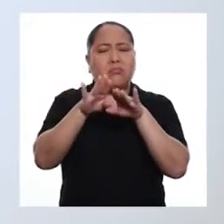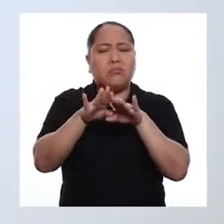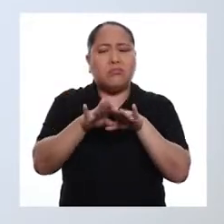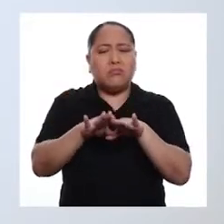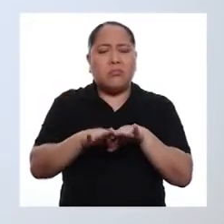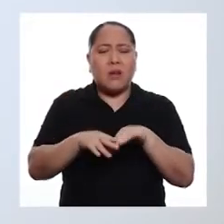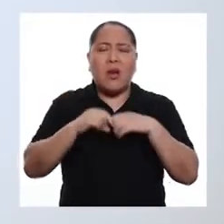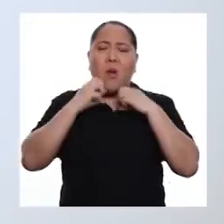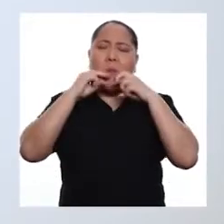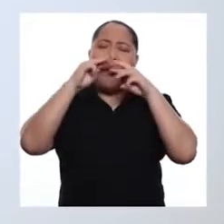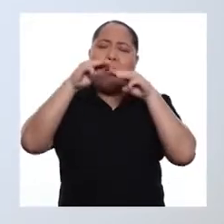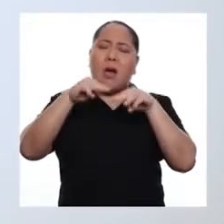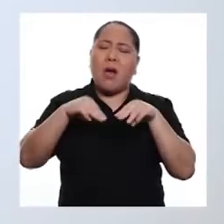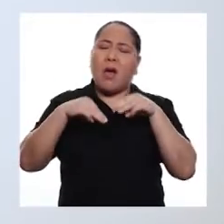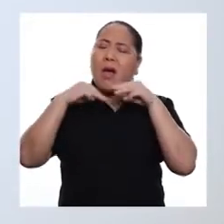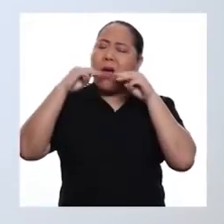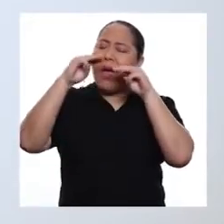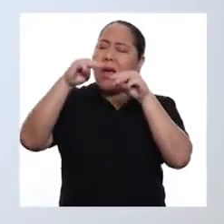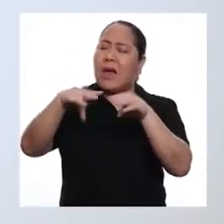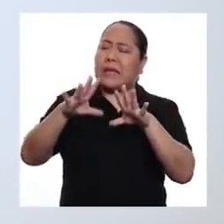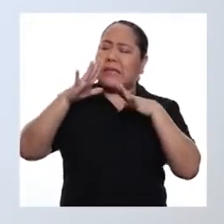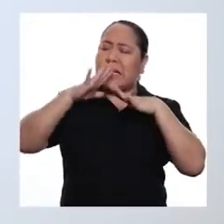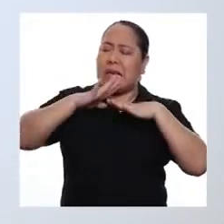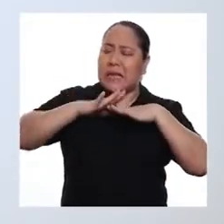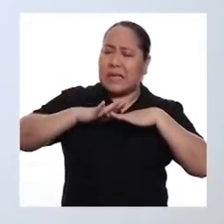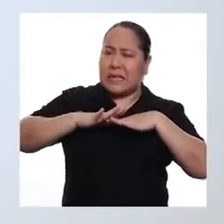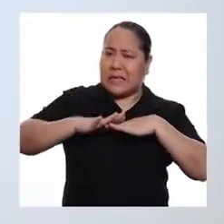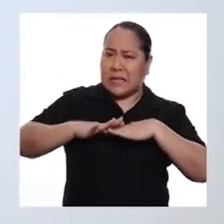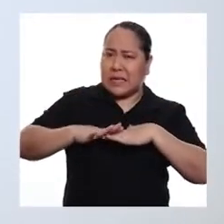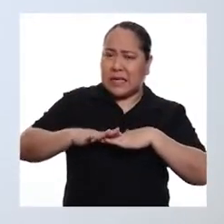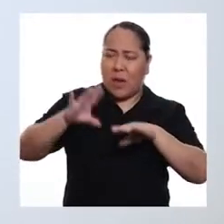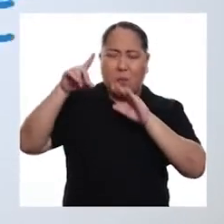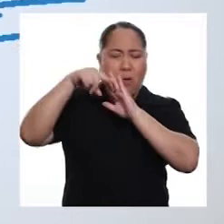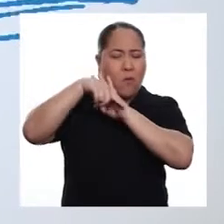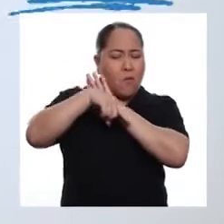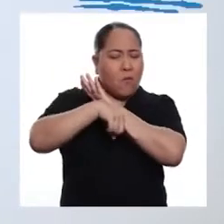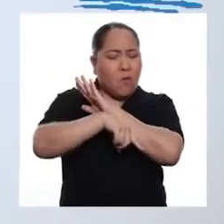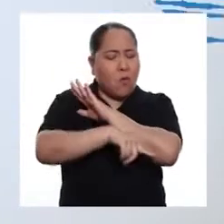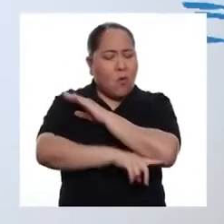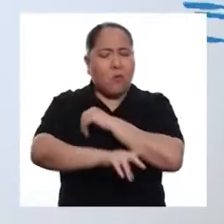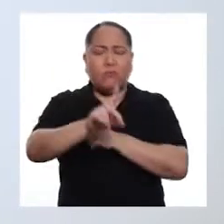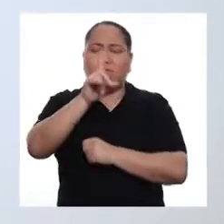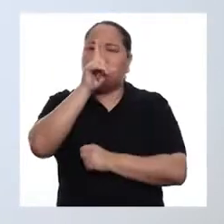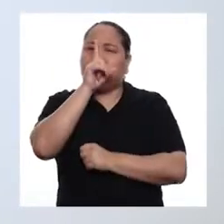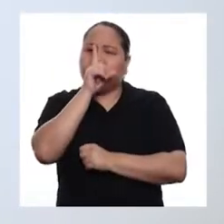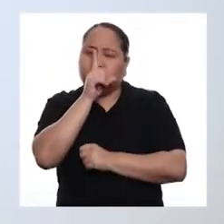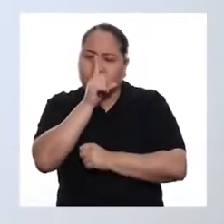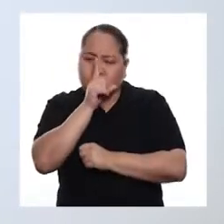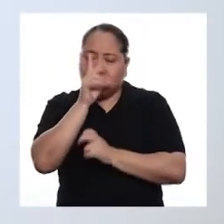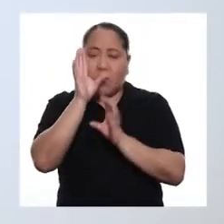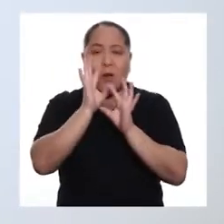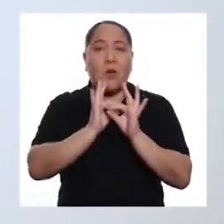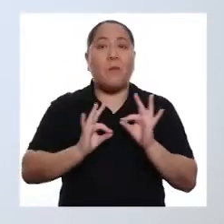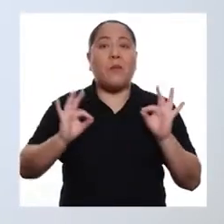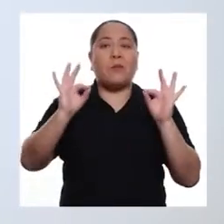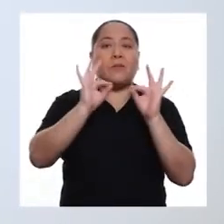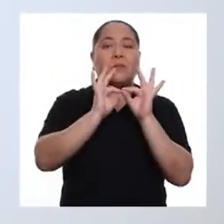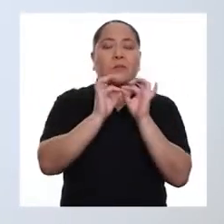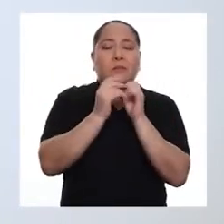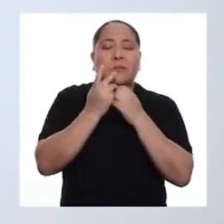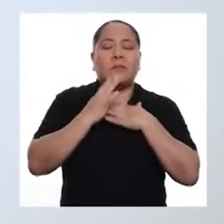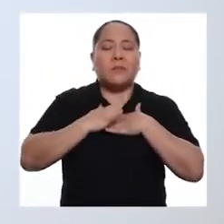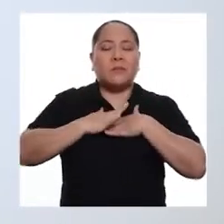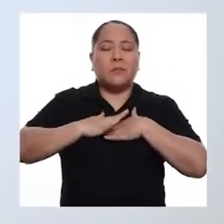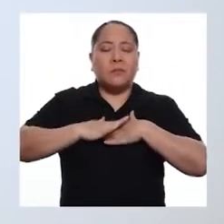fuéramos un mar calmado, un mar profundo y silencioso. Lo importante es relajarnos y